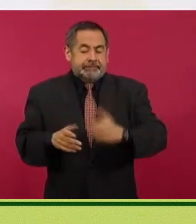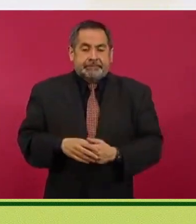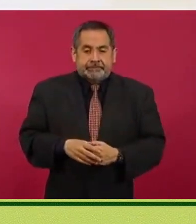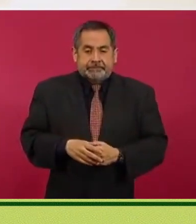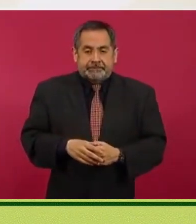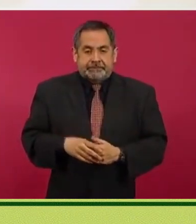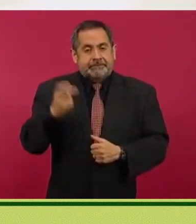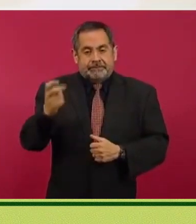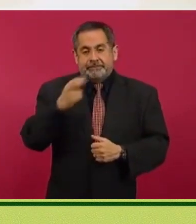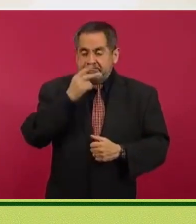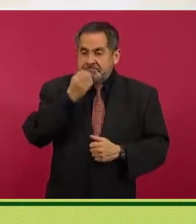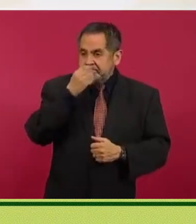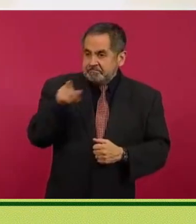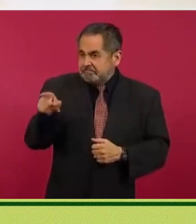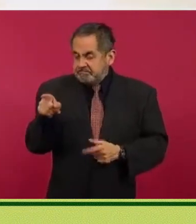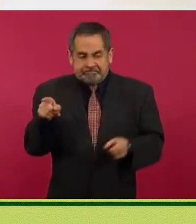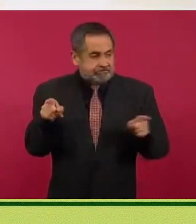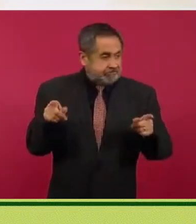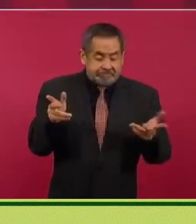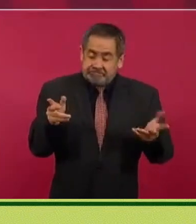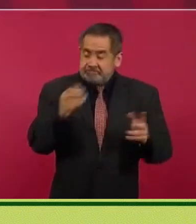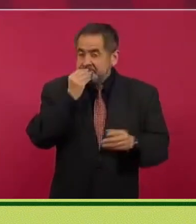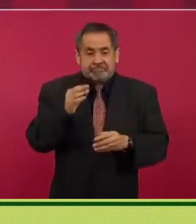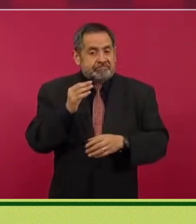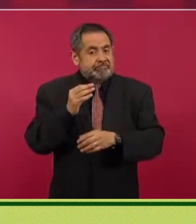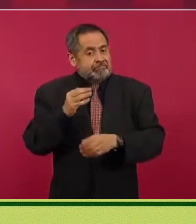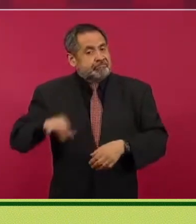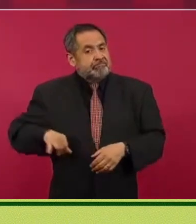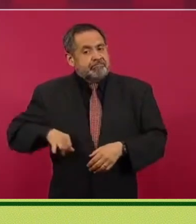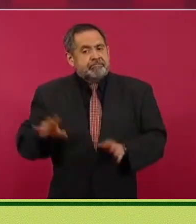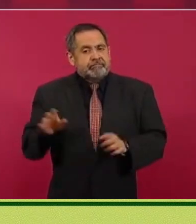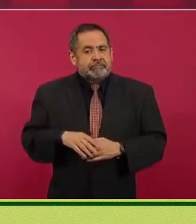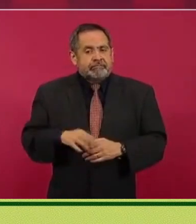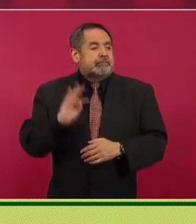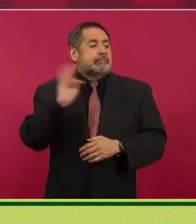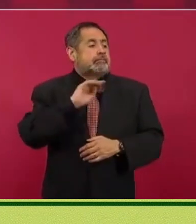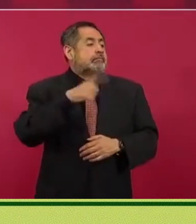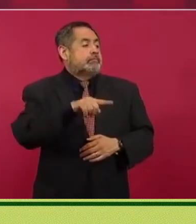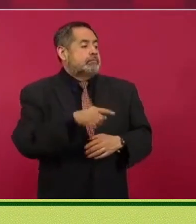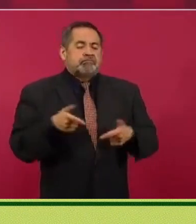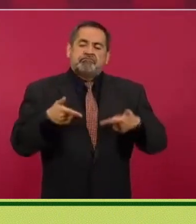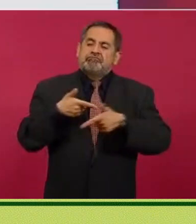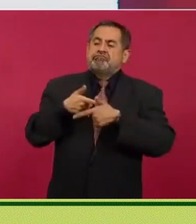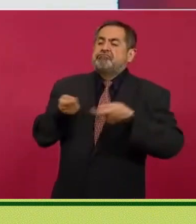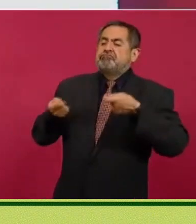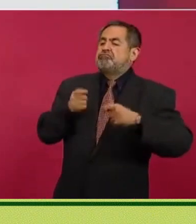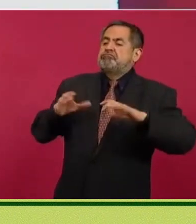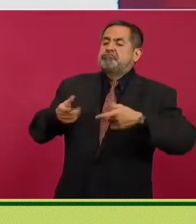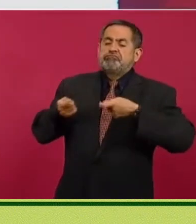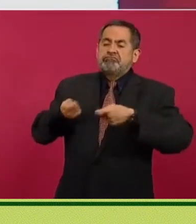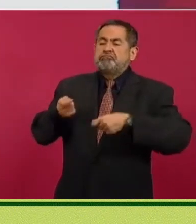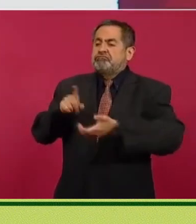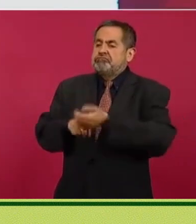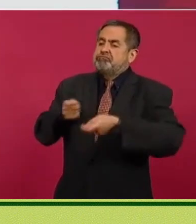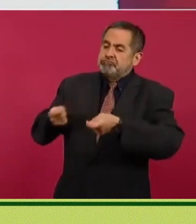Y eso es lo interesante, porque si siguieran dominando estos conservadores